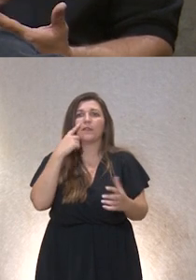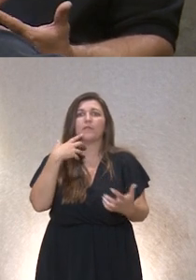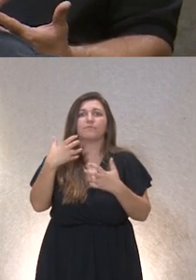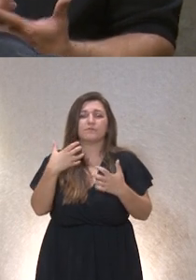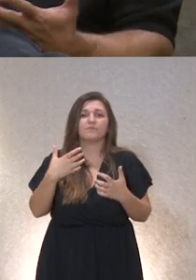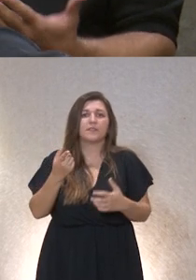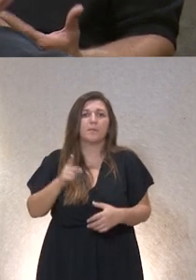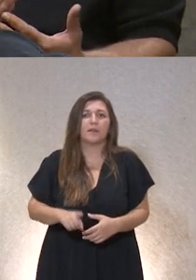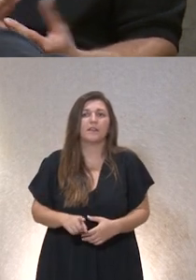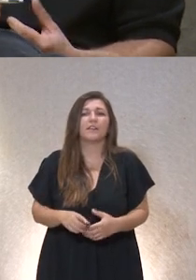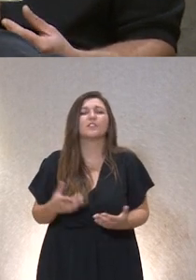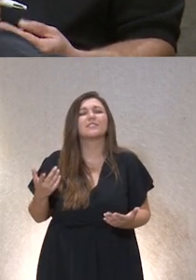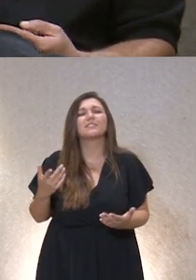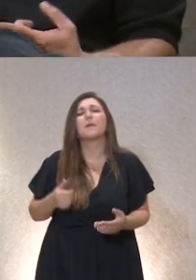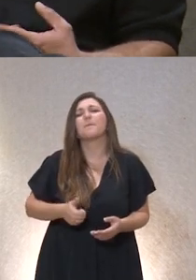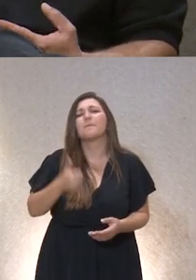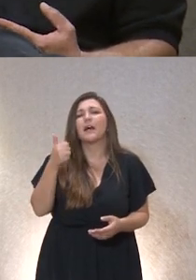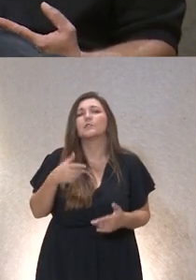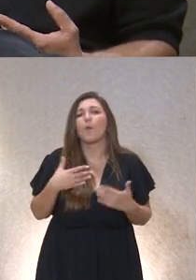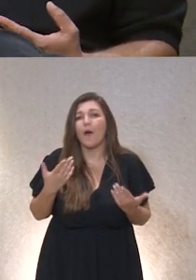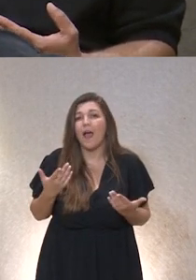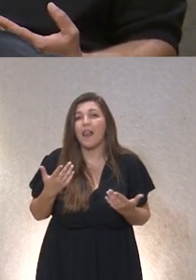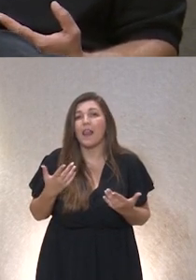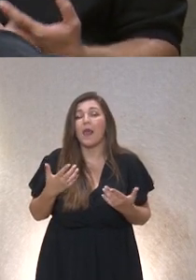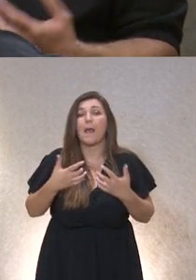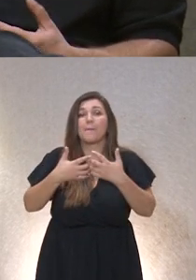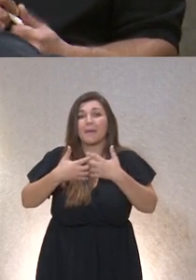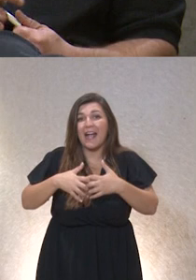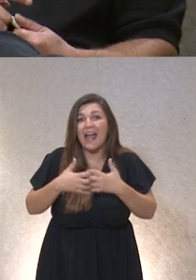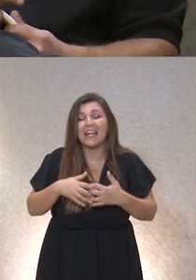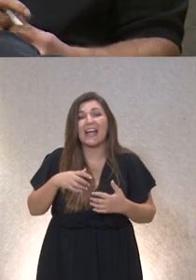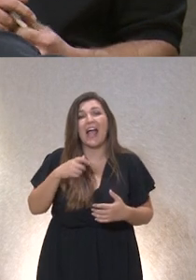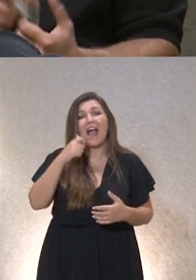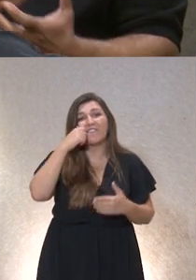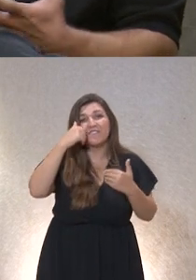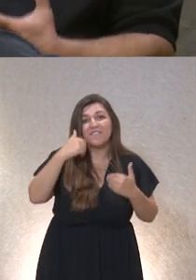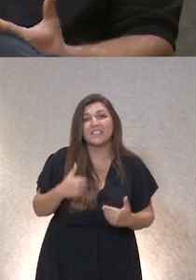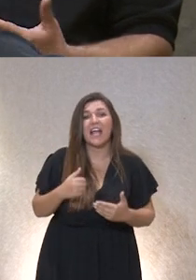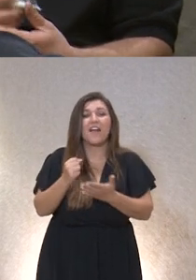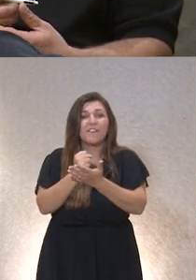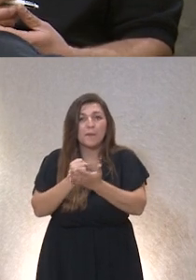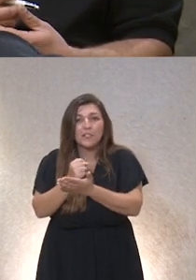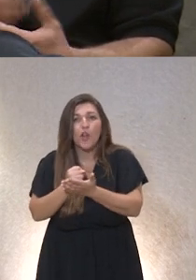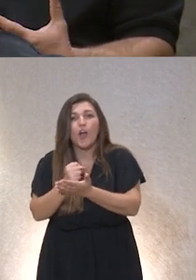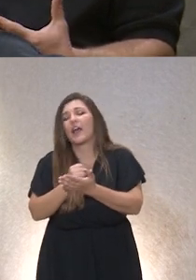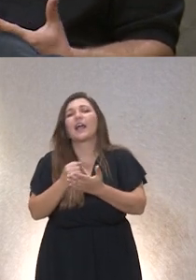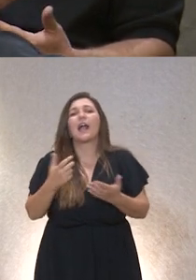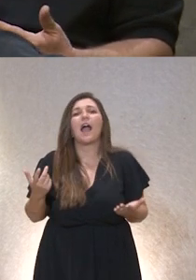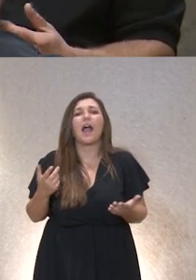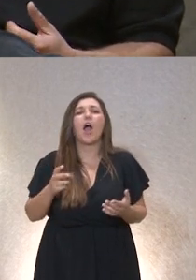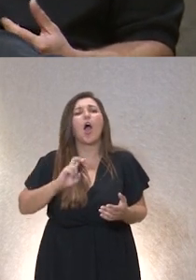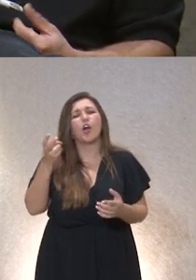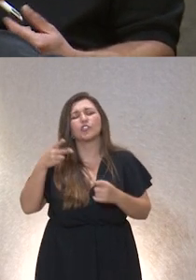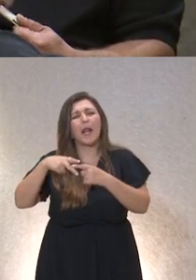siempre veíamos las más evidentes no a simple vista pues las mecánicas las farmacológicas las físicas pero esta otra herramienta ¿no? y todos los